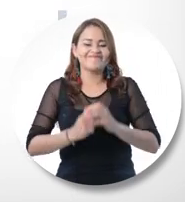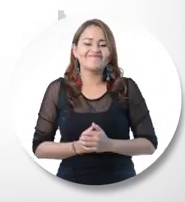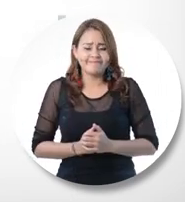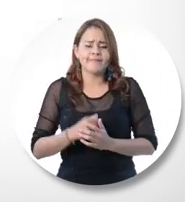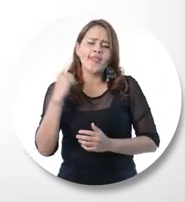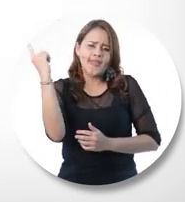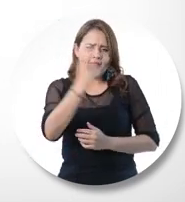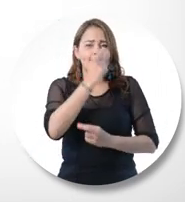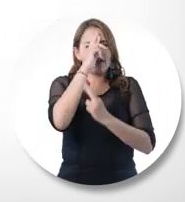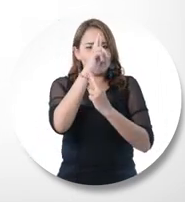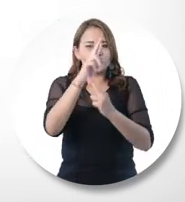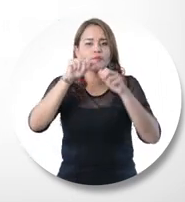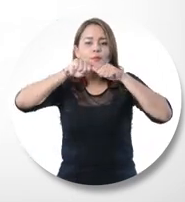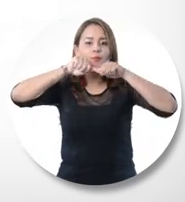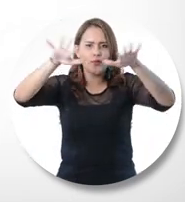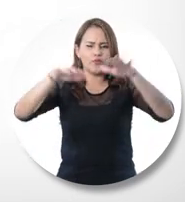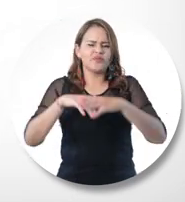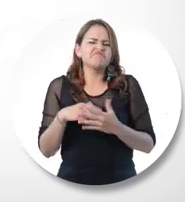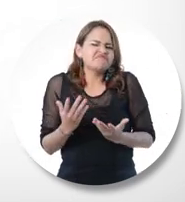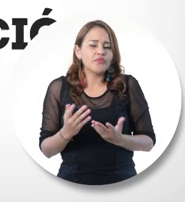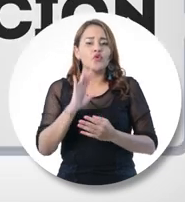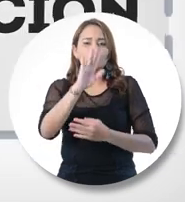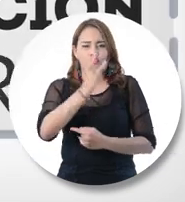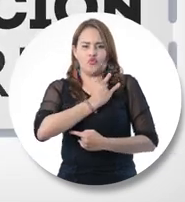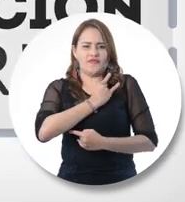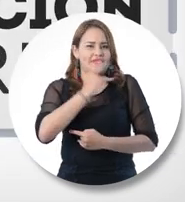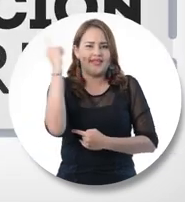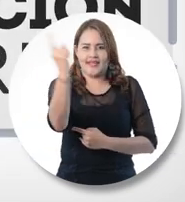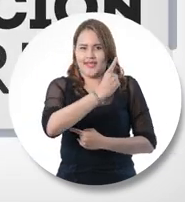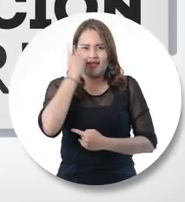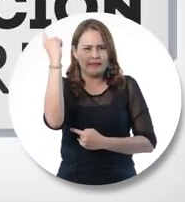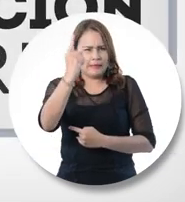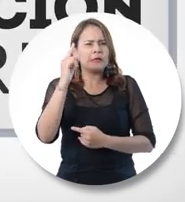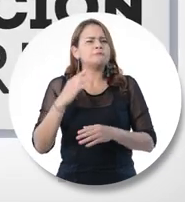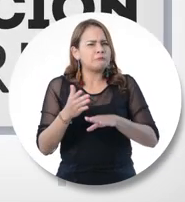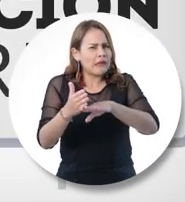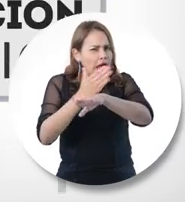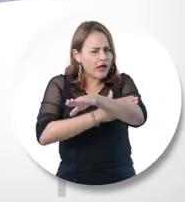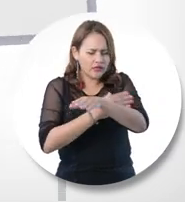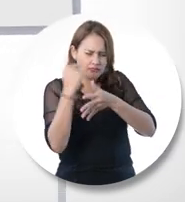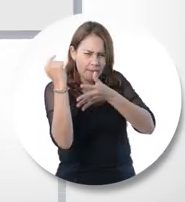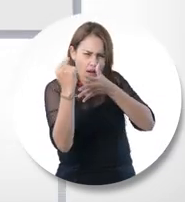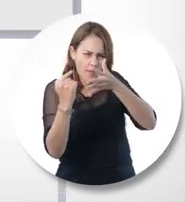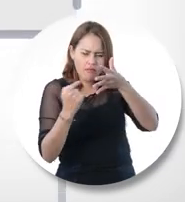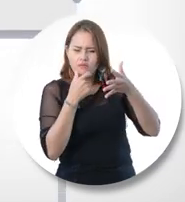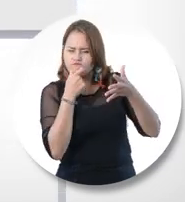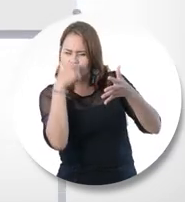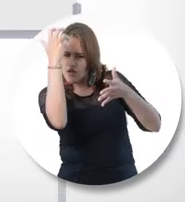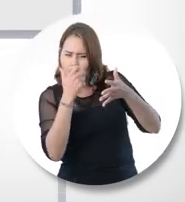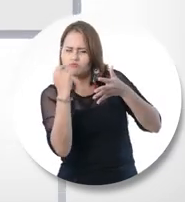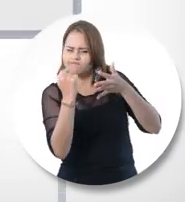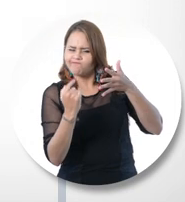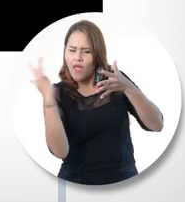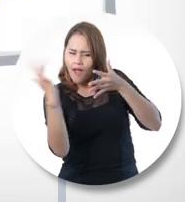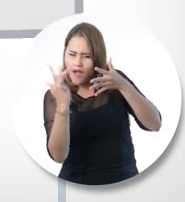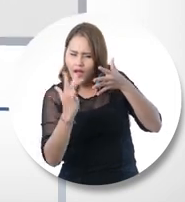Un reconocimiento público que se le hace a aquellas instituciones de educación superior a las que se les ha comprobado mediante un ejercicio